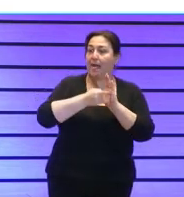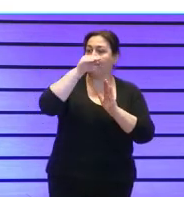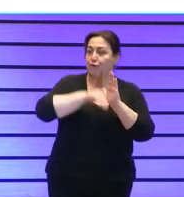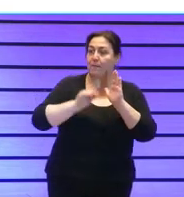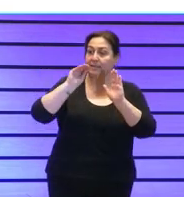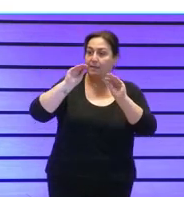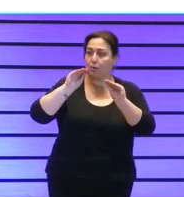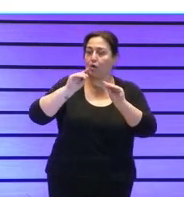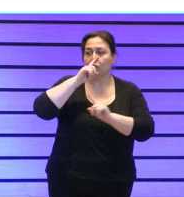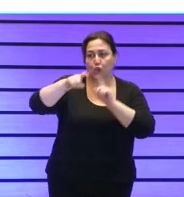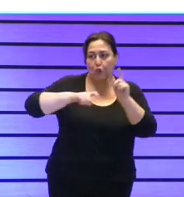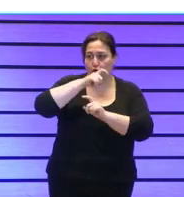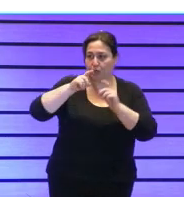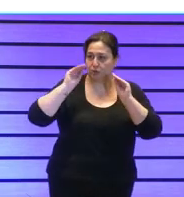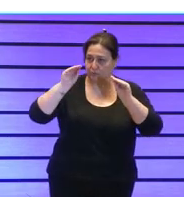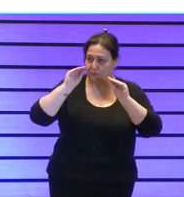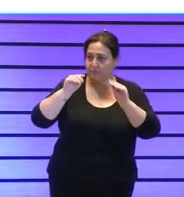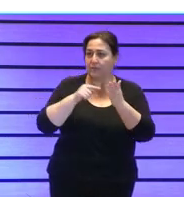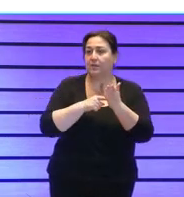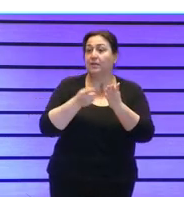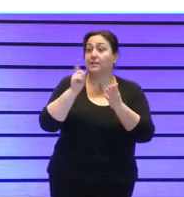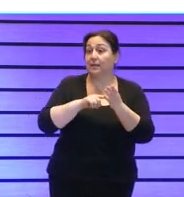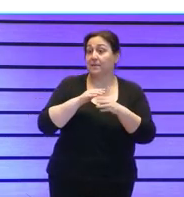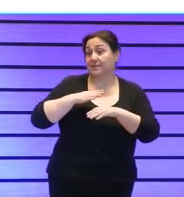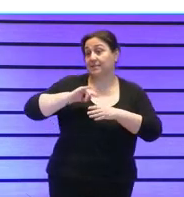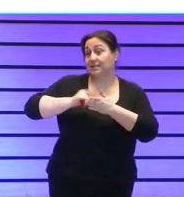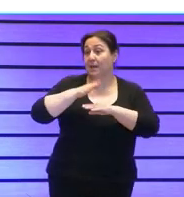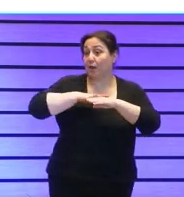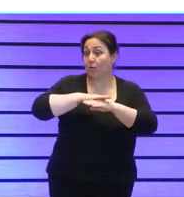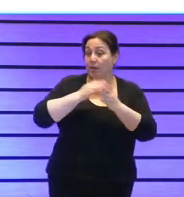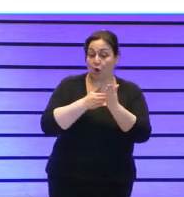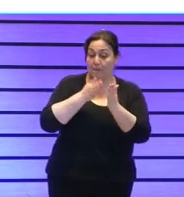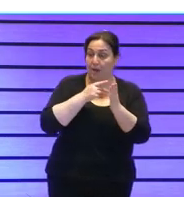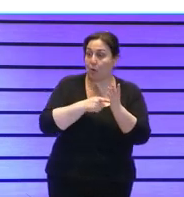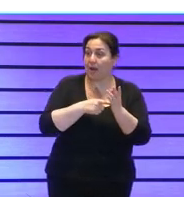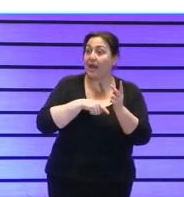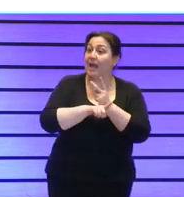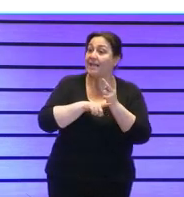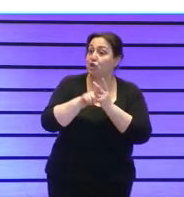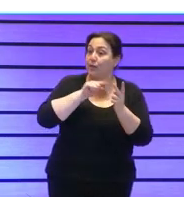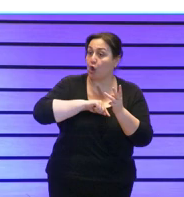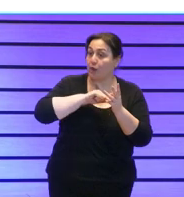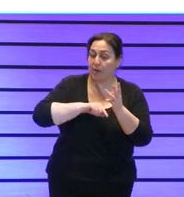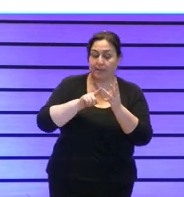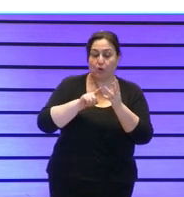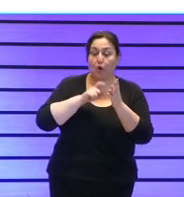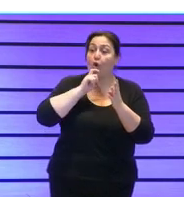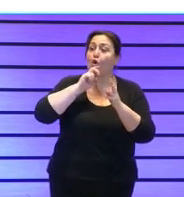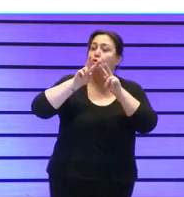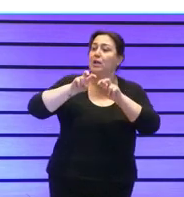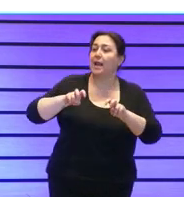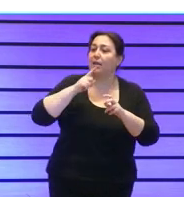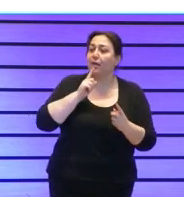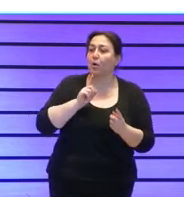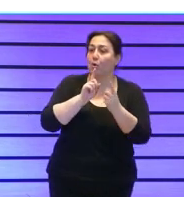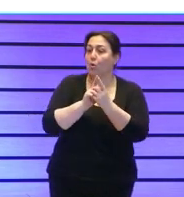gestión de gobierno y del manual del Compliant de la gestión del código ético de cómo se realiza una consulta